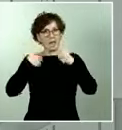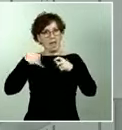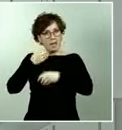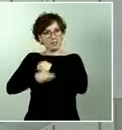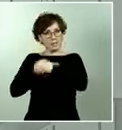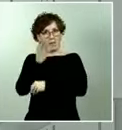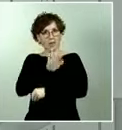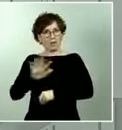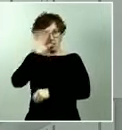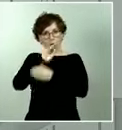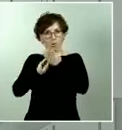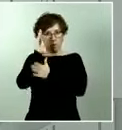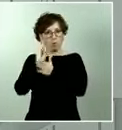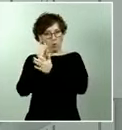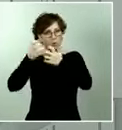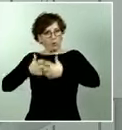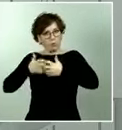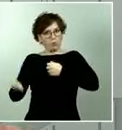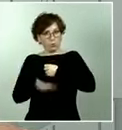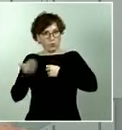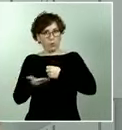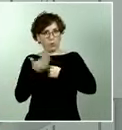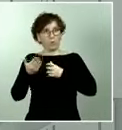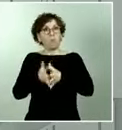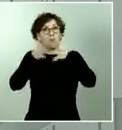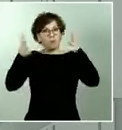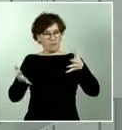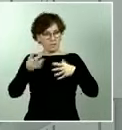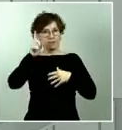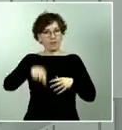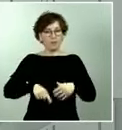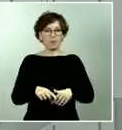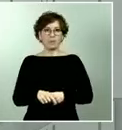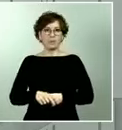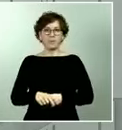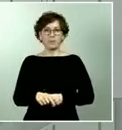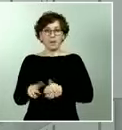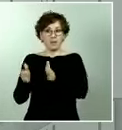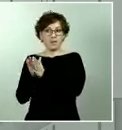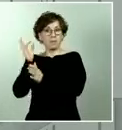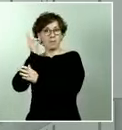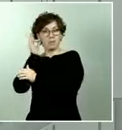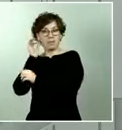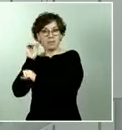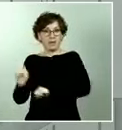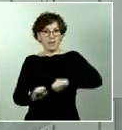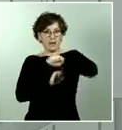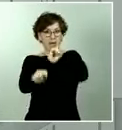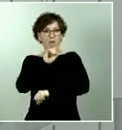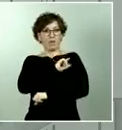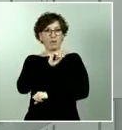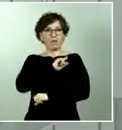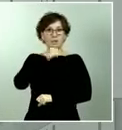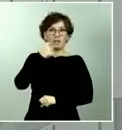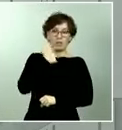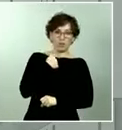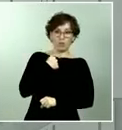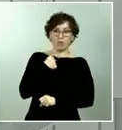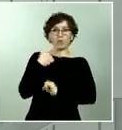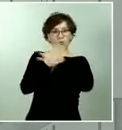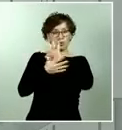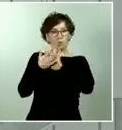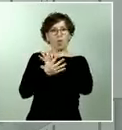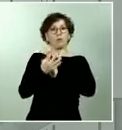también se ha incrementado y hemos dado cuenta tanto la ministra de defensa como yo mismo de la recepción de cuatro maquinarias de cuatro máquinas para que